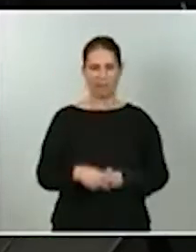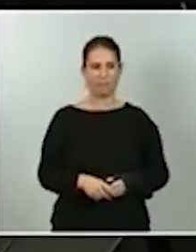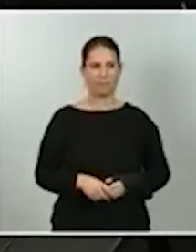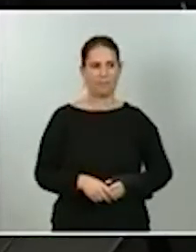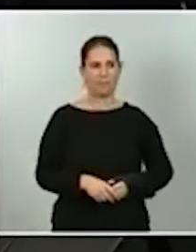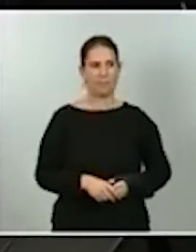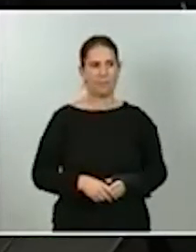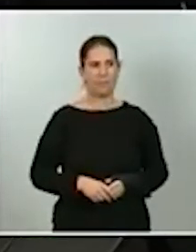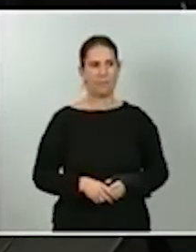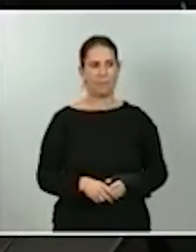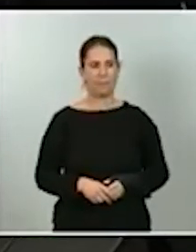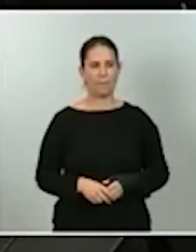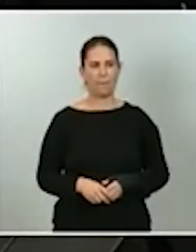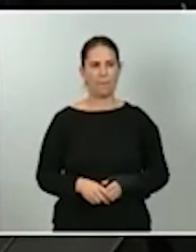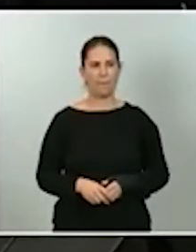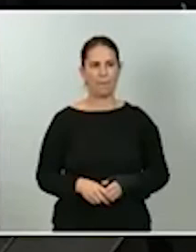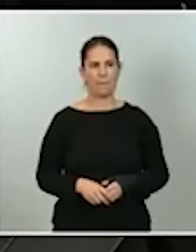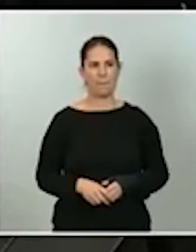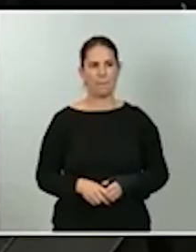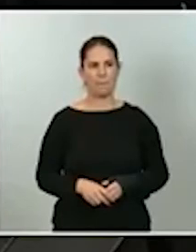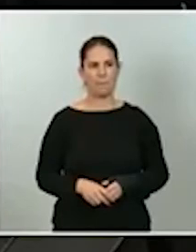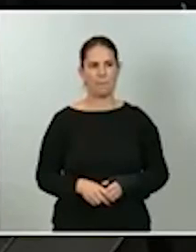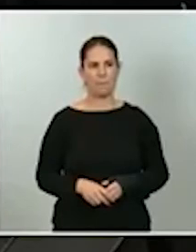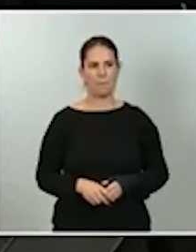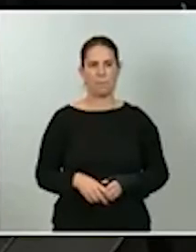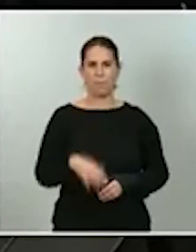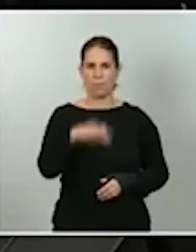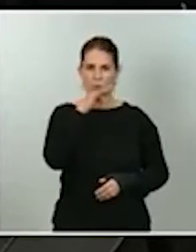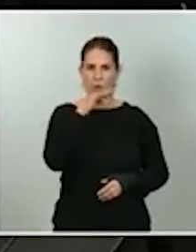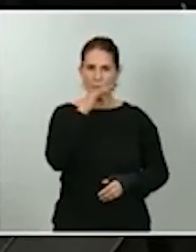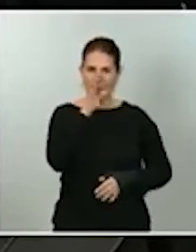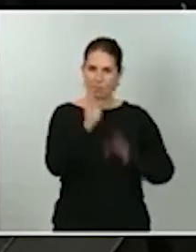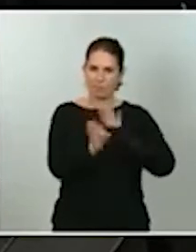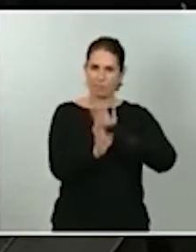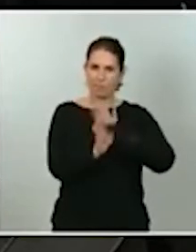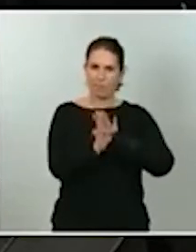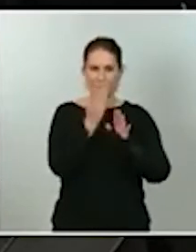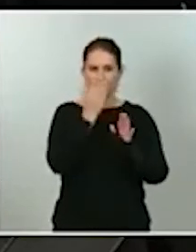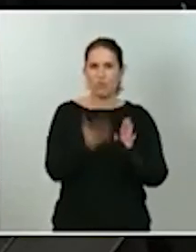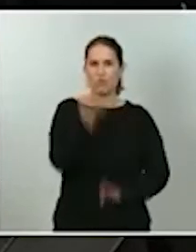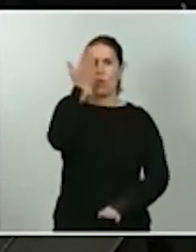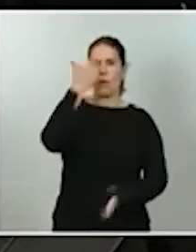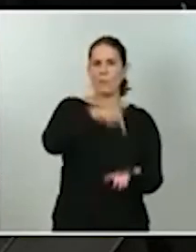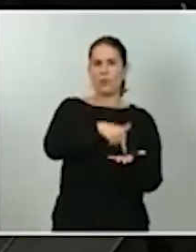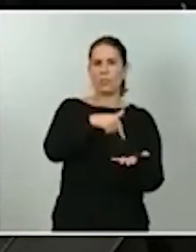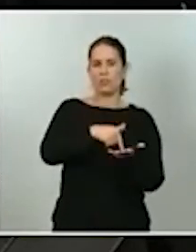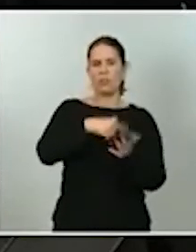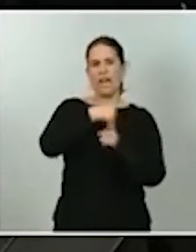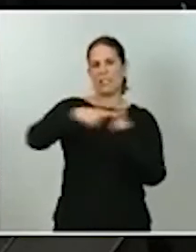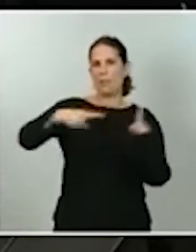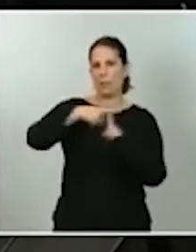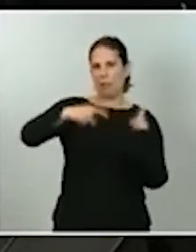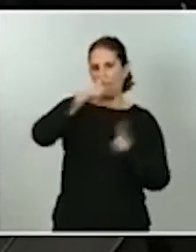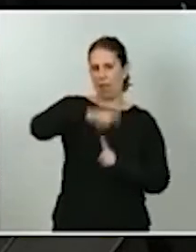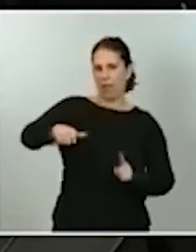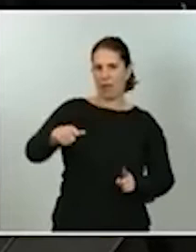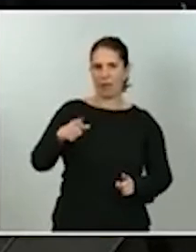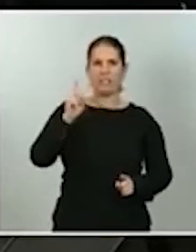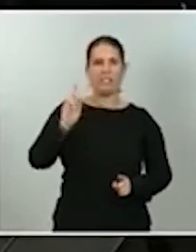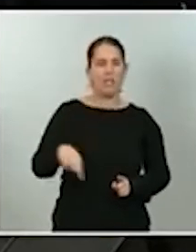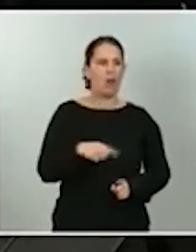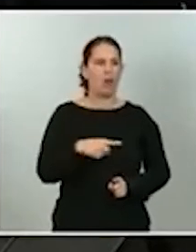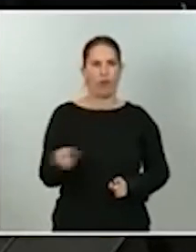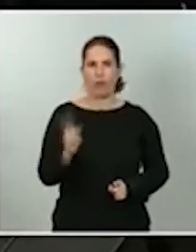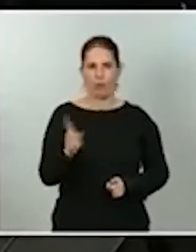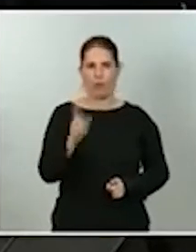Primero, si están todavía en condiciones de mantener que no se le va a subir los impuestos a la clase media y trabajadora. Lo digo a vida cuenta de las subidas de IVA que